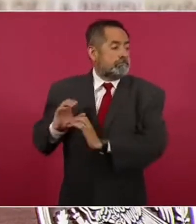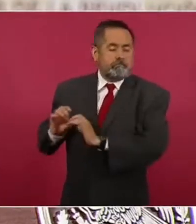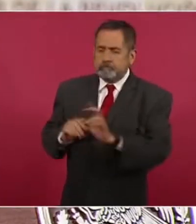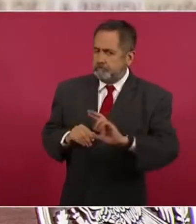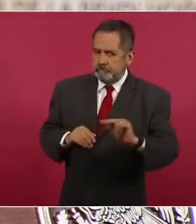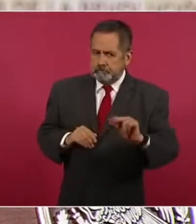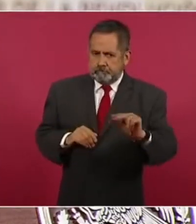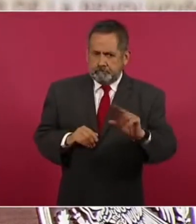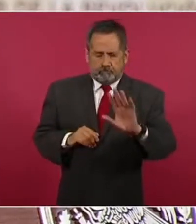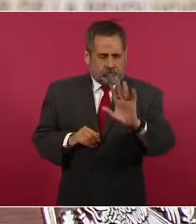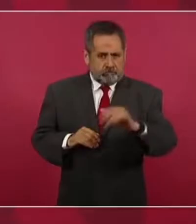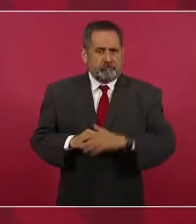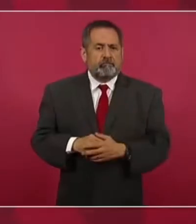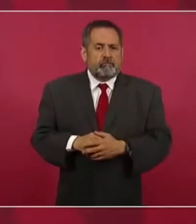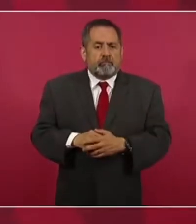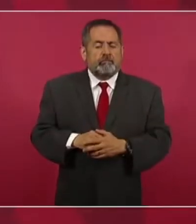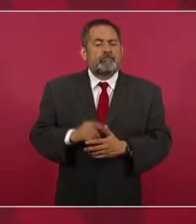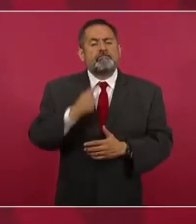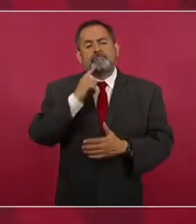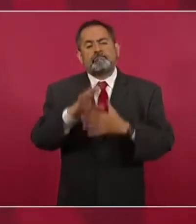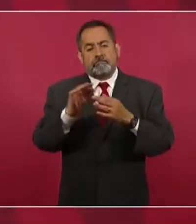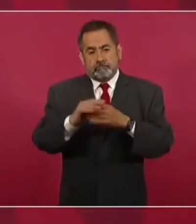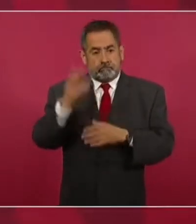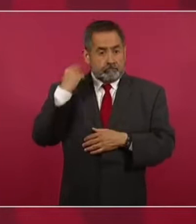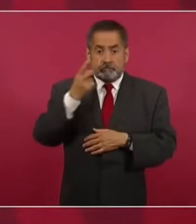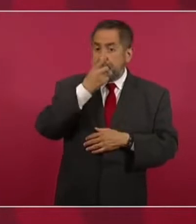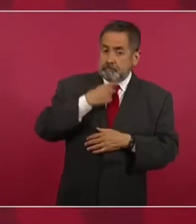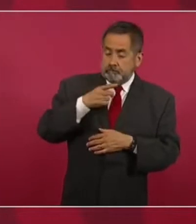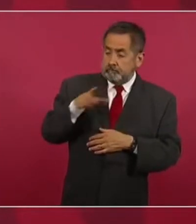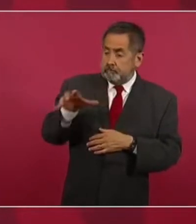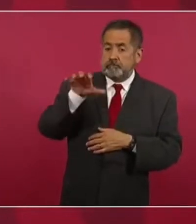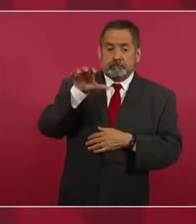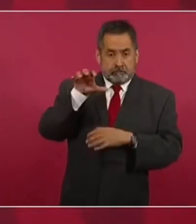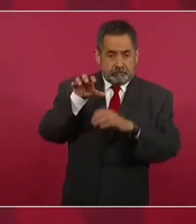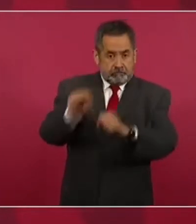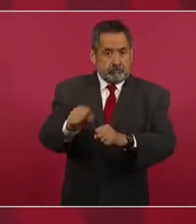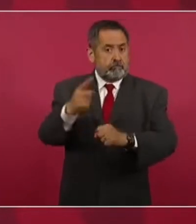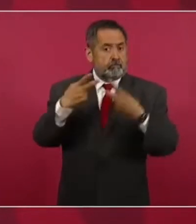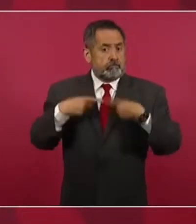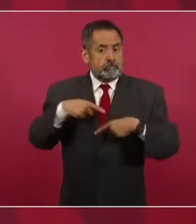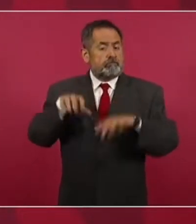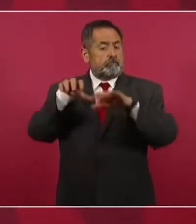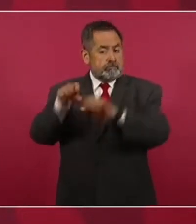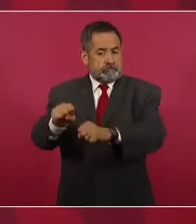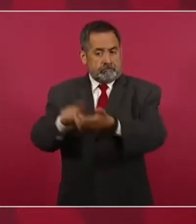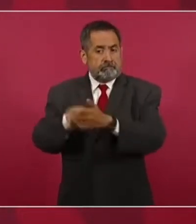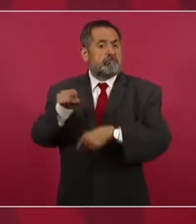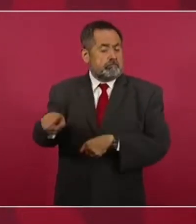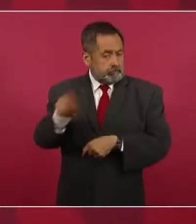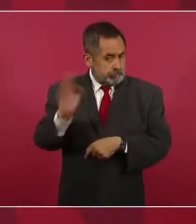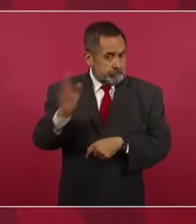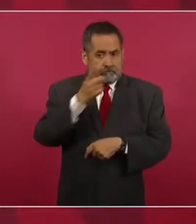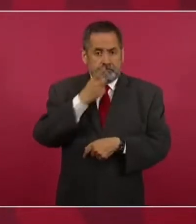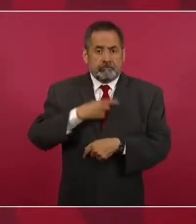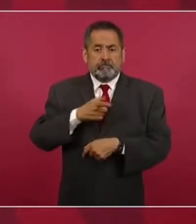Entonces, se habló de que ya estaba detenida una persona, un elemento de la Guardia Nacional.